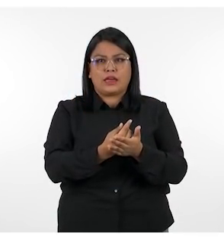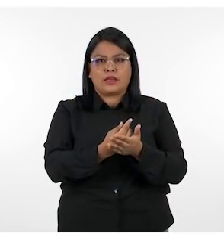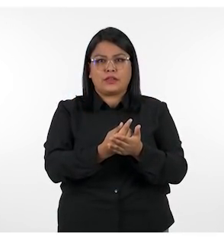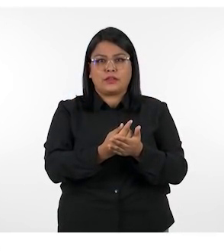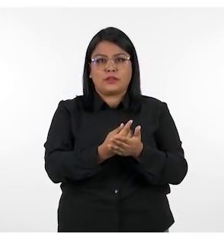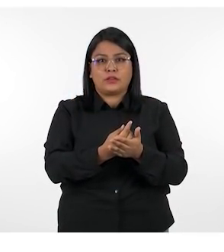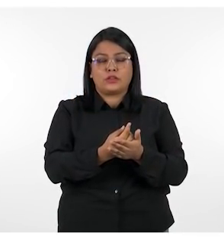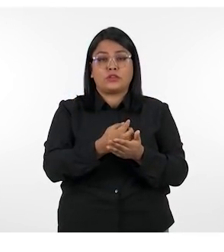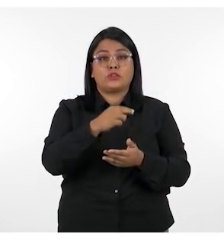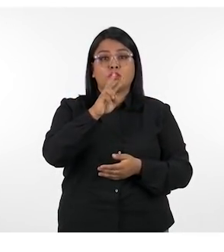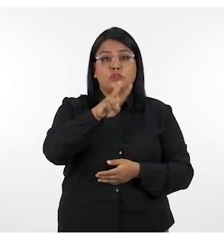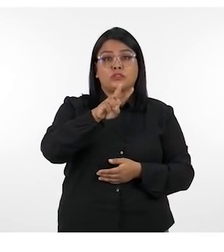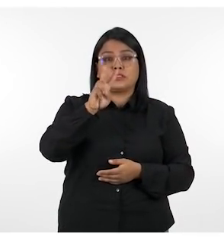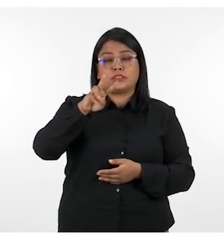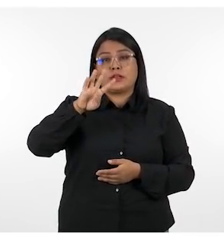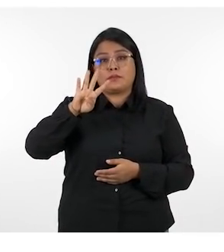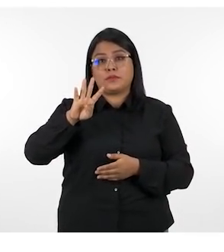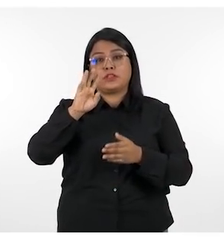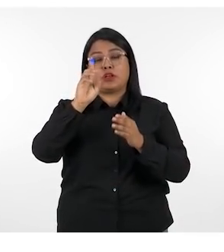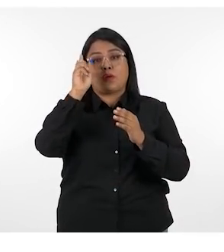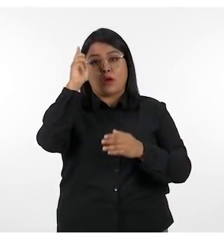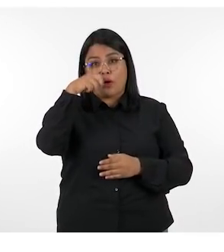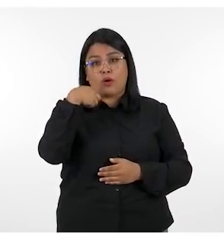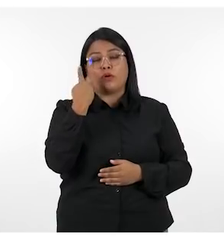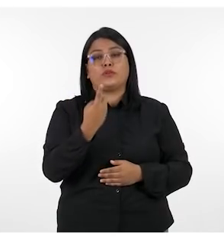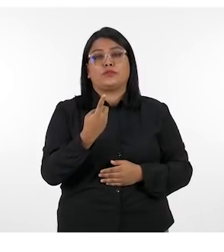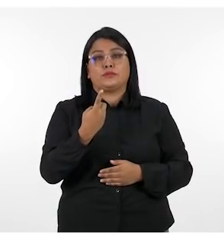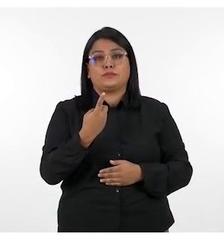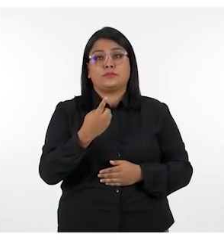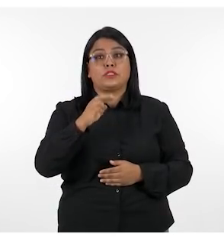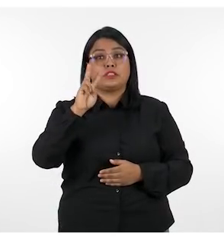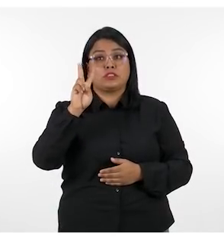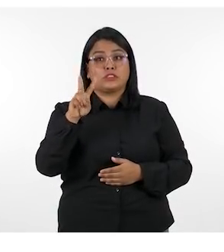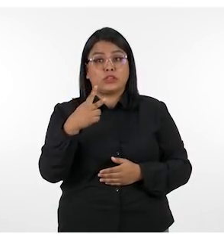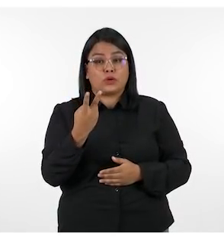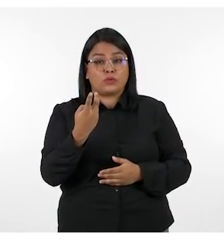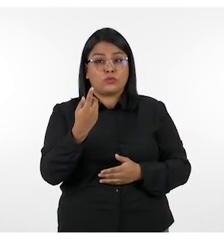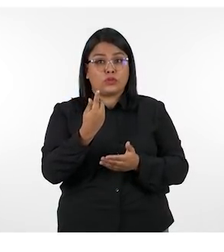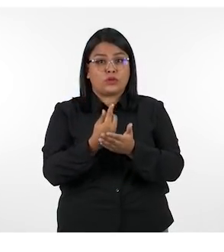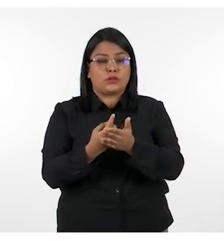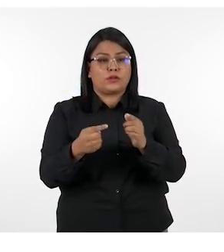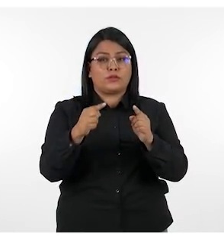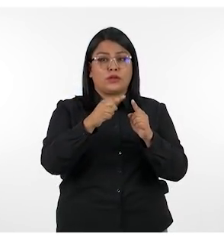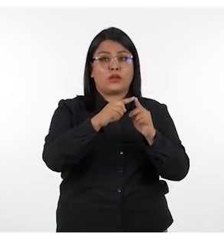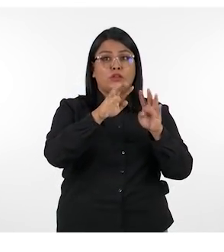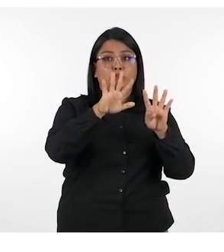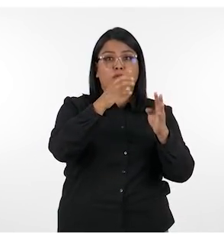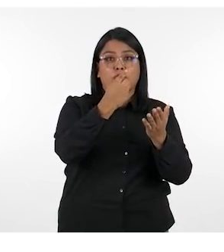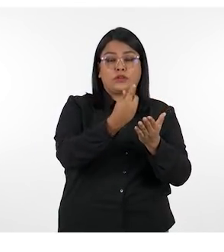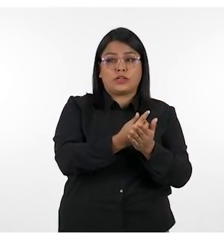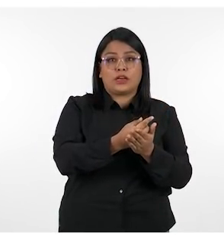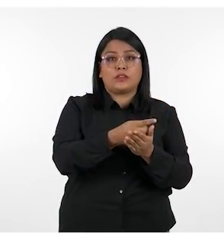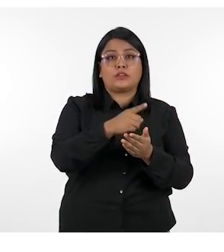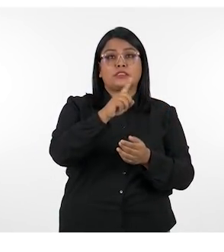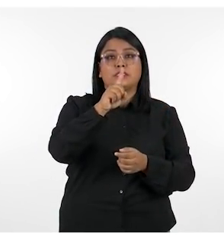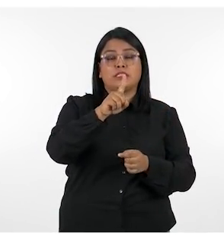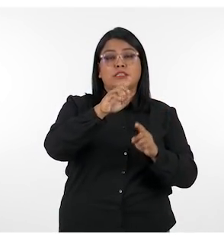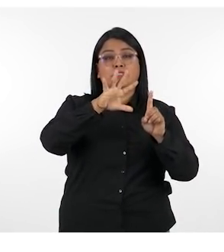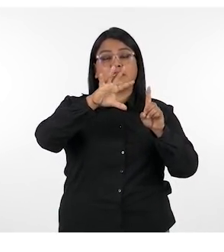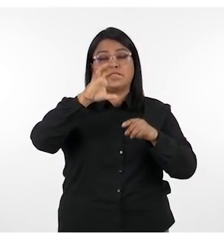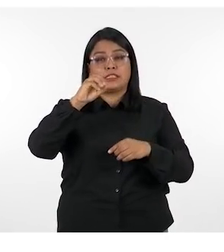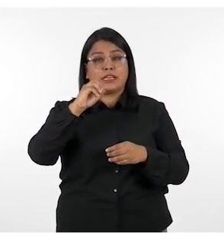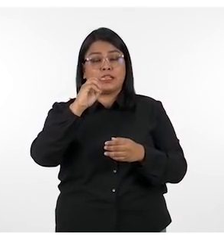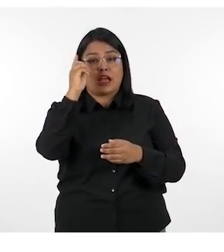grado corresponde a 224 horas de segundo a noveno grado corresponde a